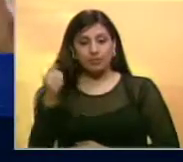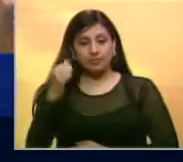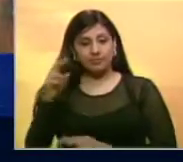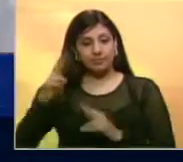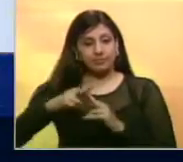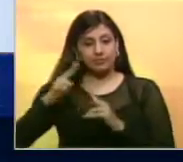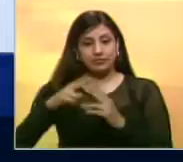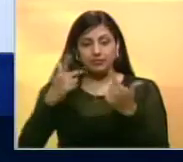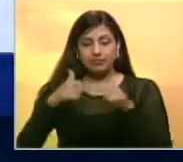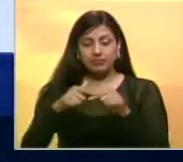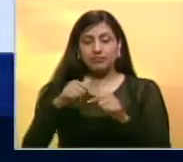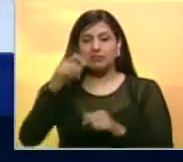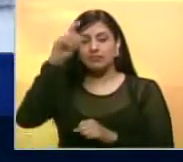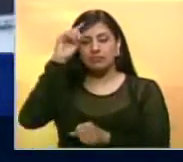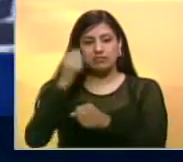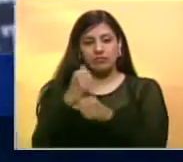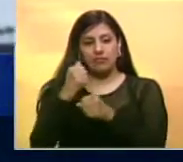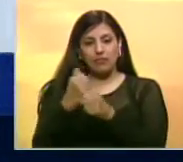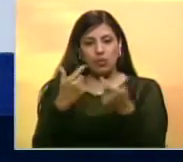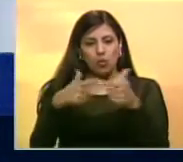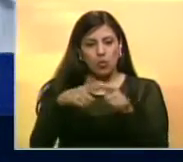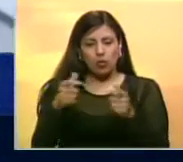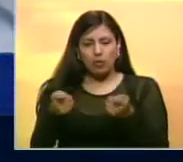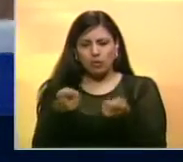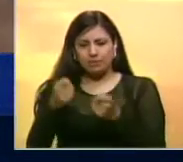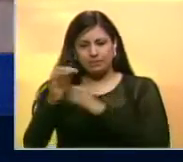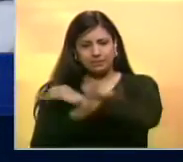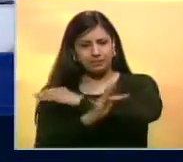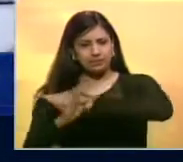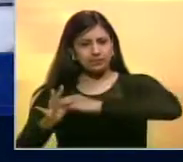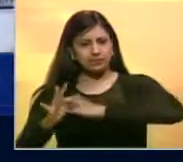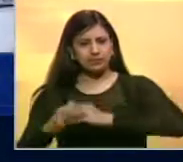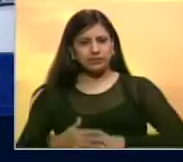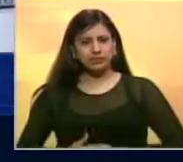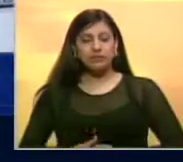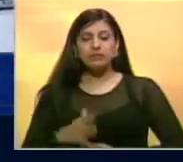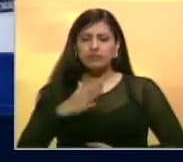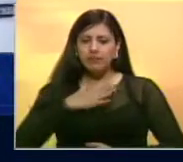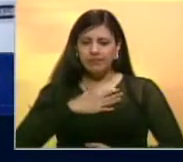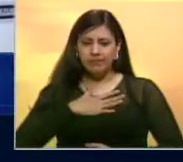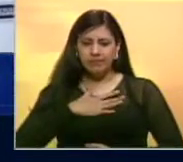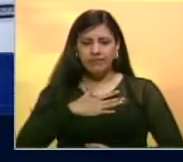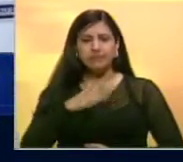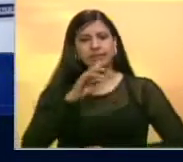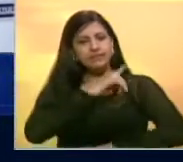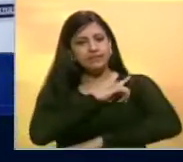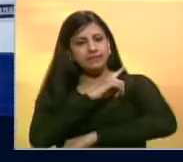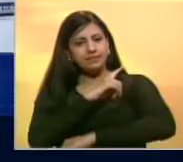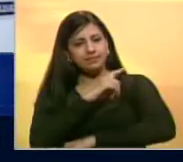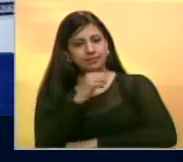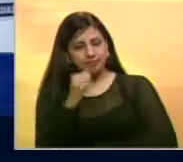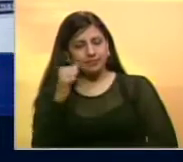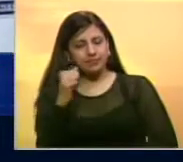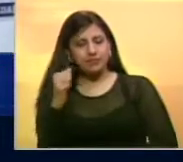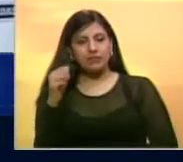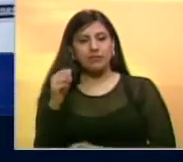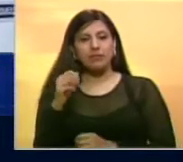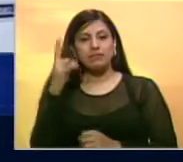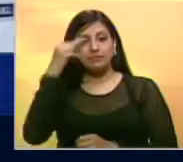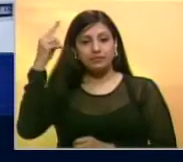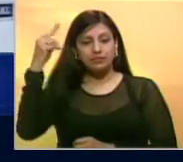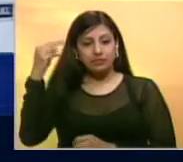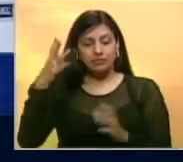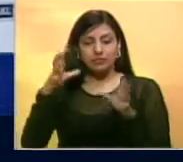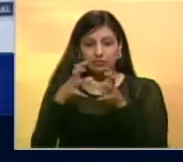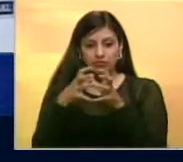realizó el relevo de funcionarios en los puntos de control fronterizos. Tenemos la coordinación policial de San Antonio con 180